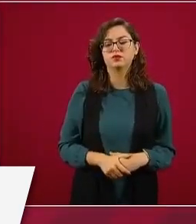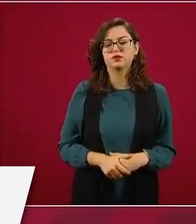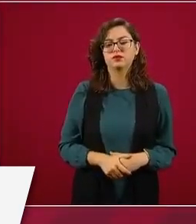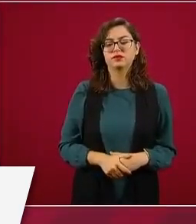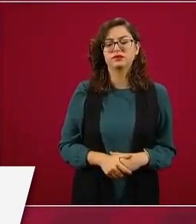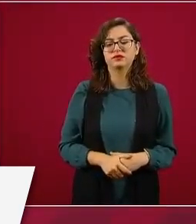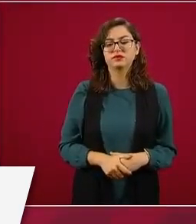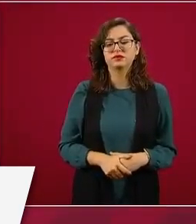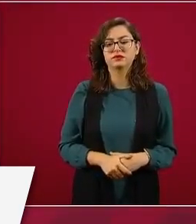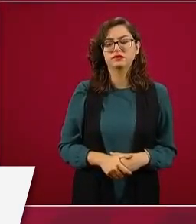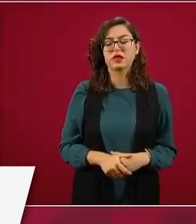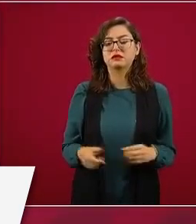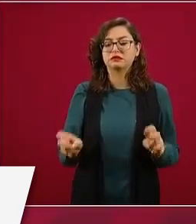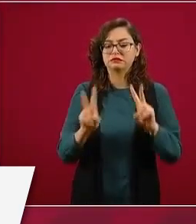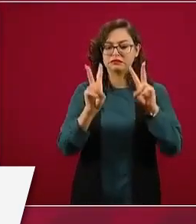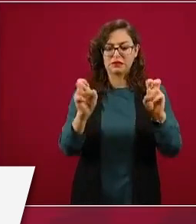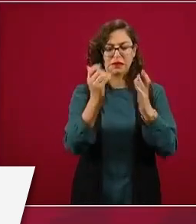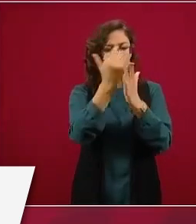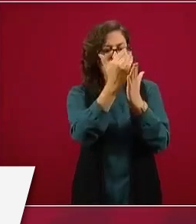la agenda.